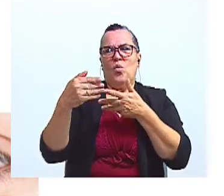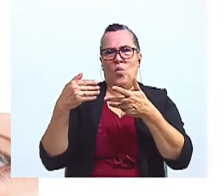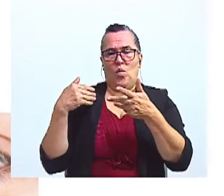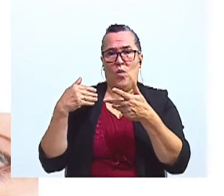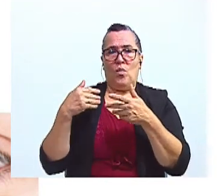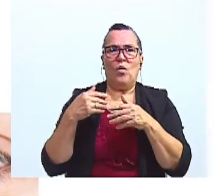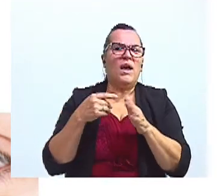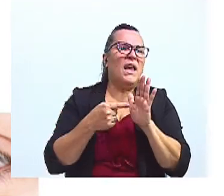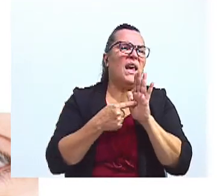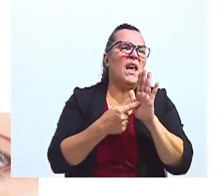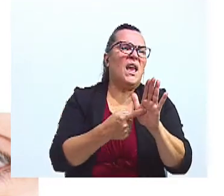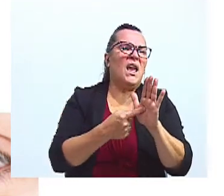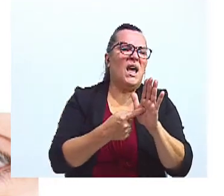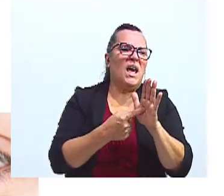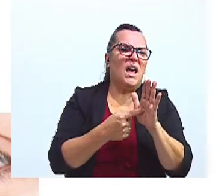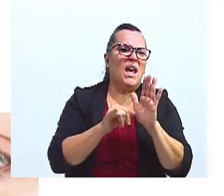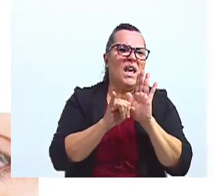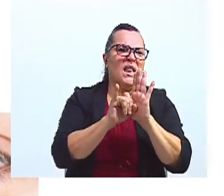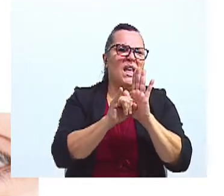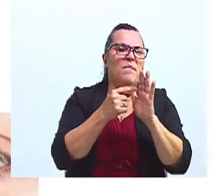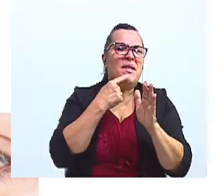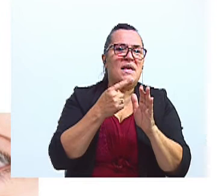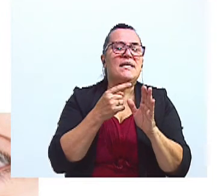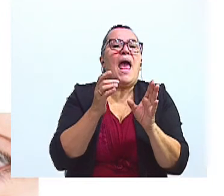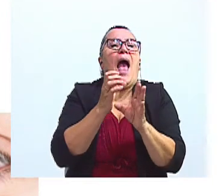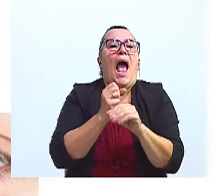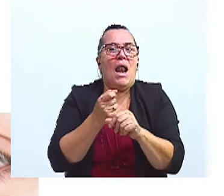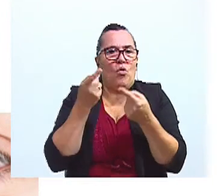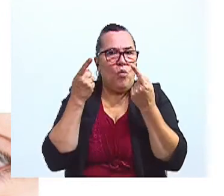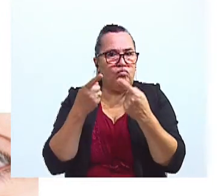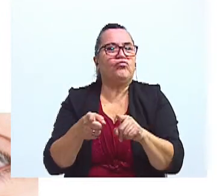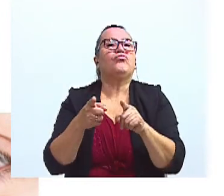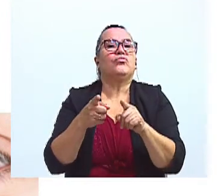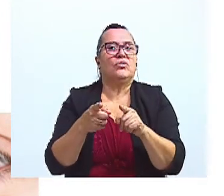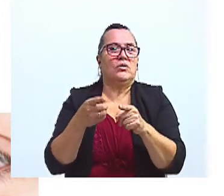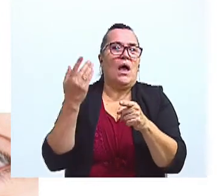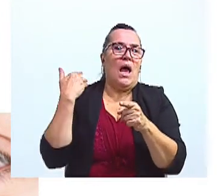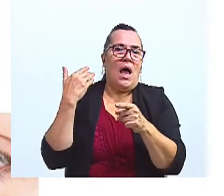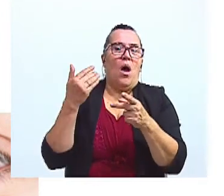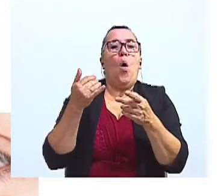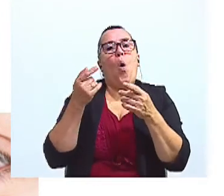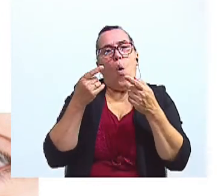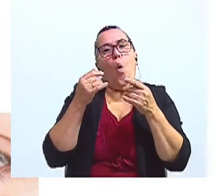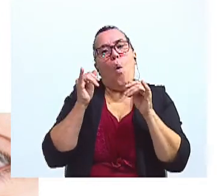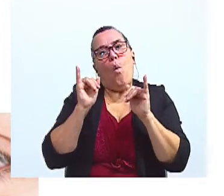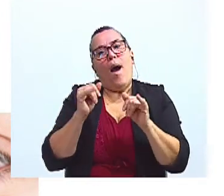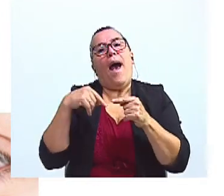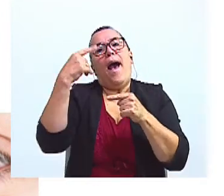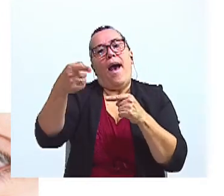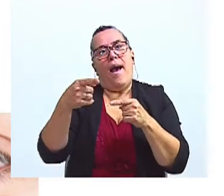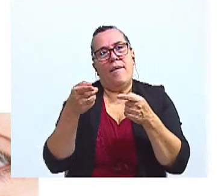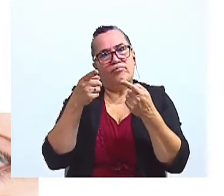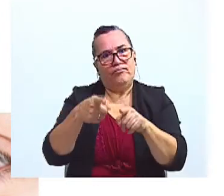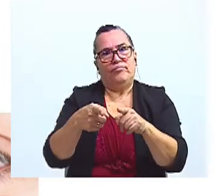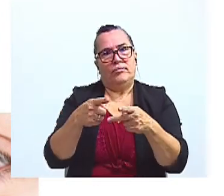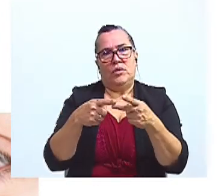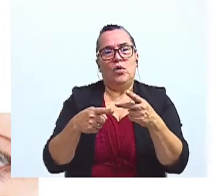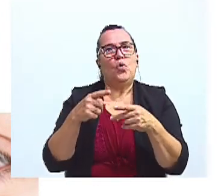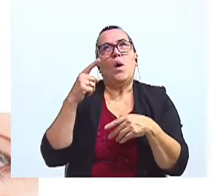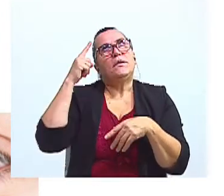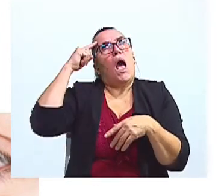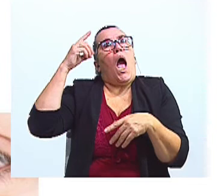modo indicativo? Que es un hecho real, algo que sí va a pasar, que pasó o que pasará. No es una